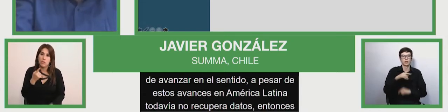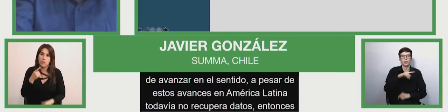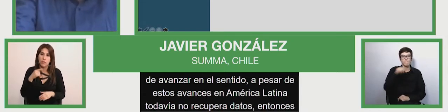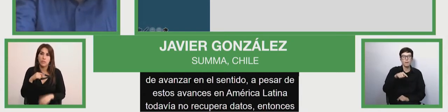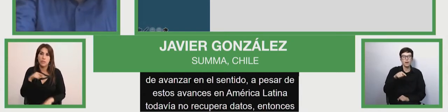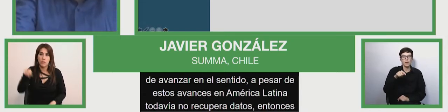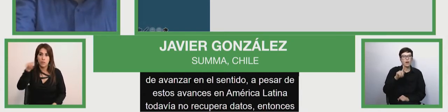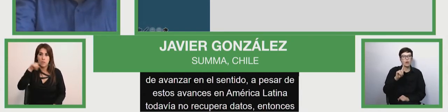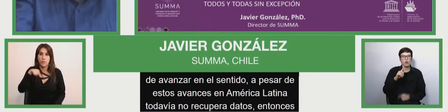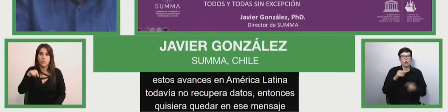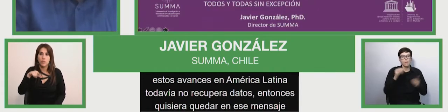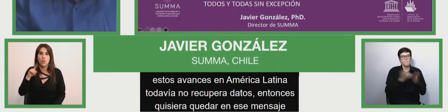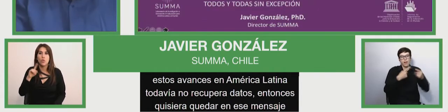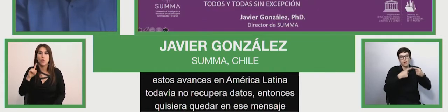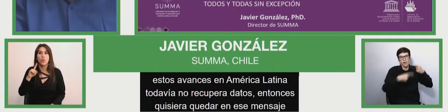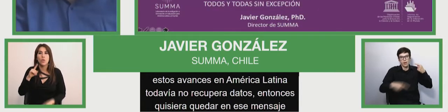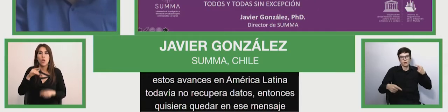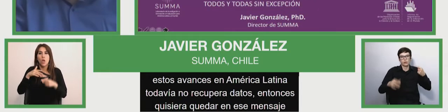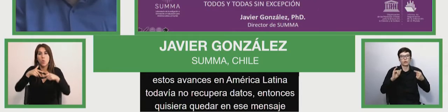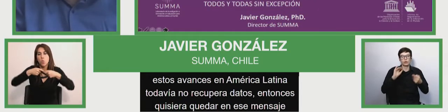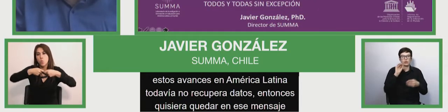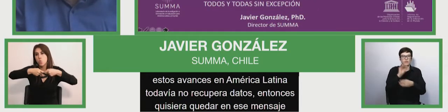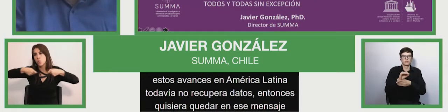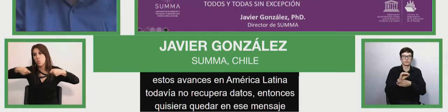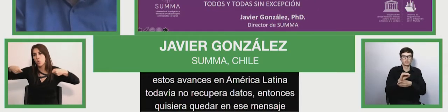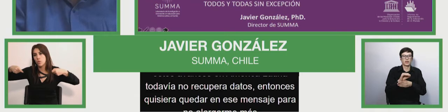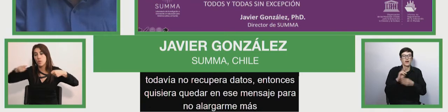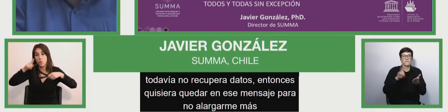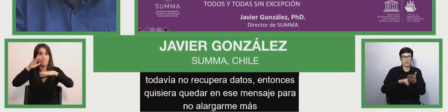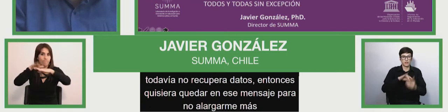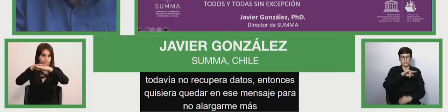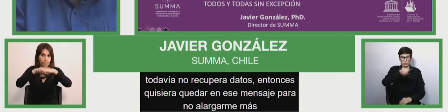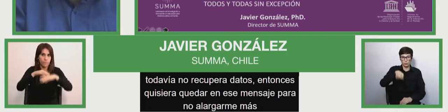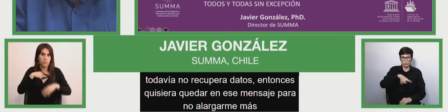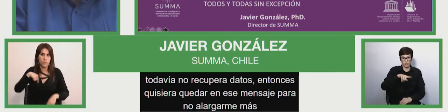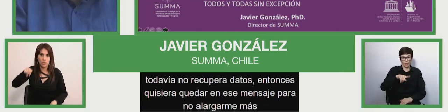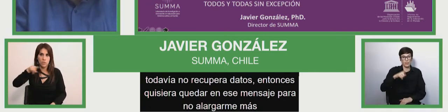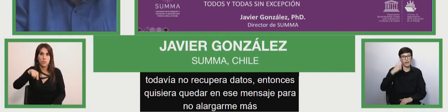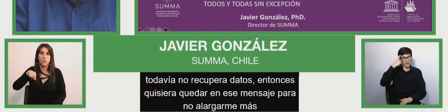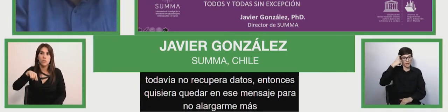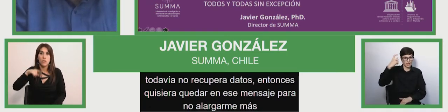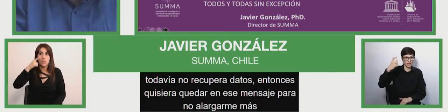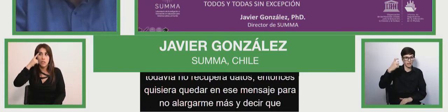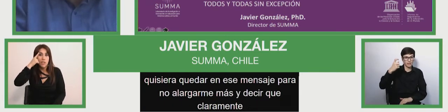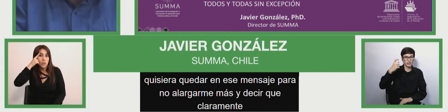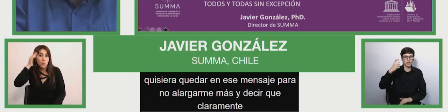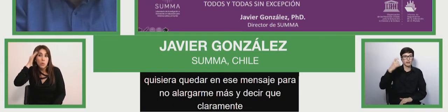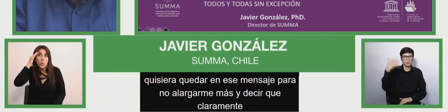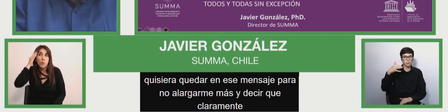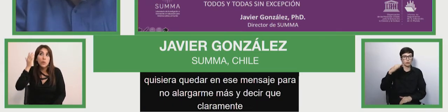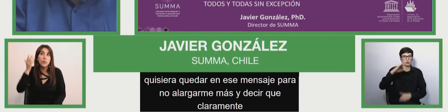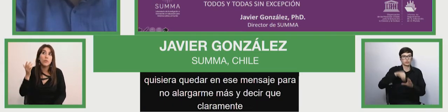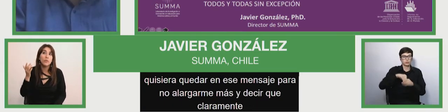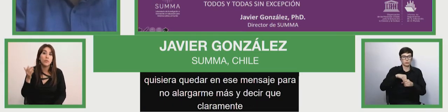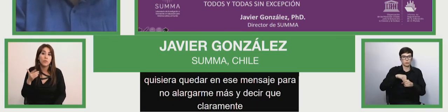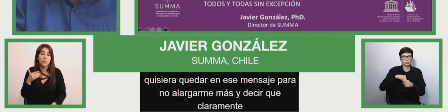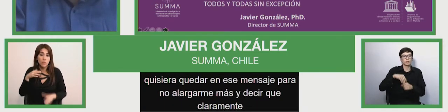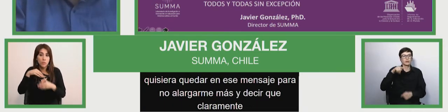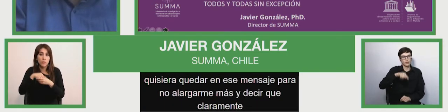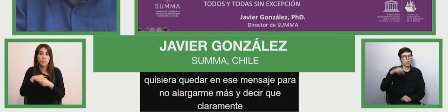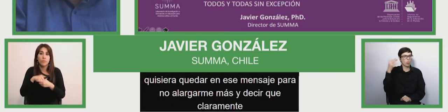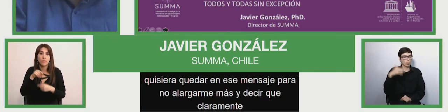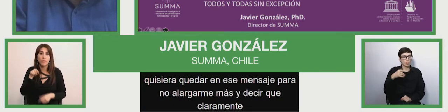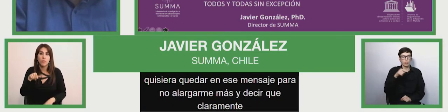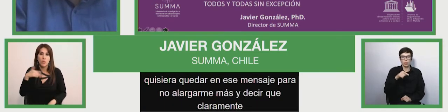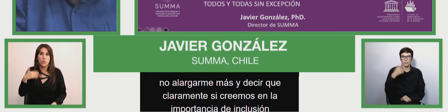para no alargarme más, y decir que claramente, si creemos en la importancia de inclusión, eso efectivamente tiene que